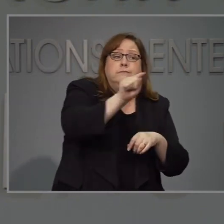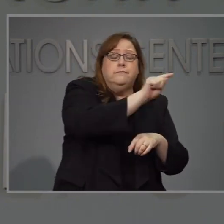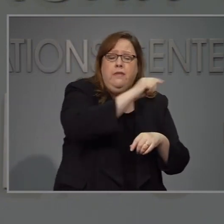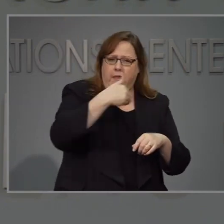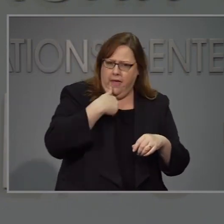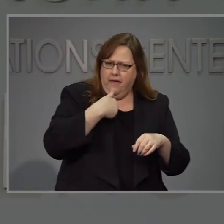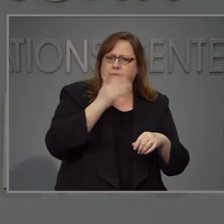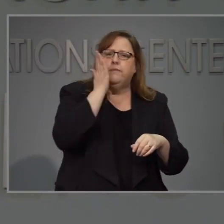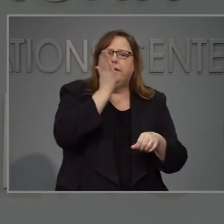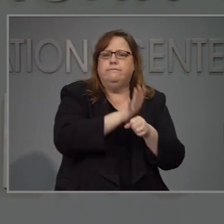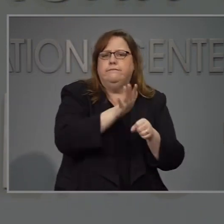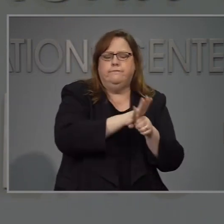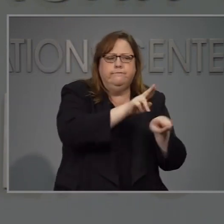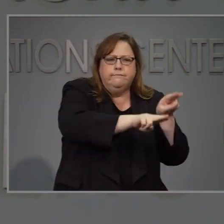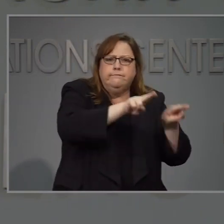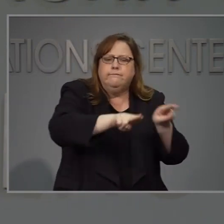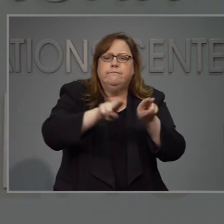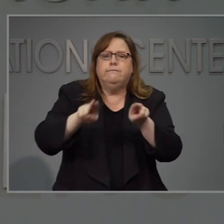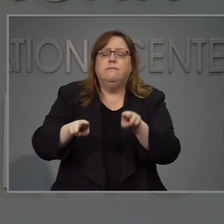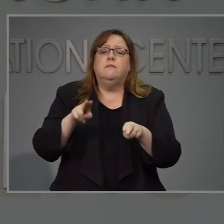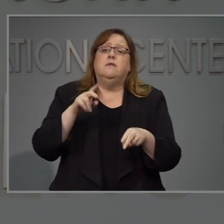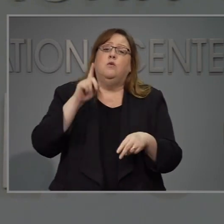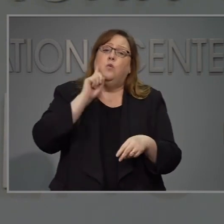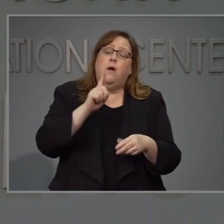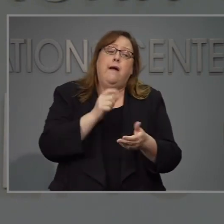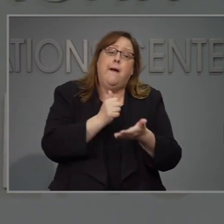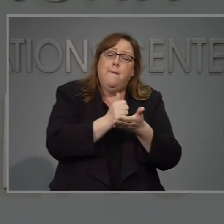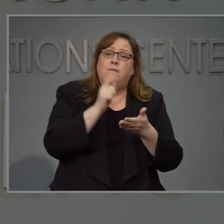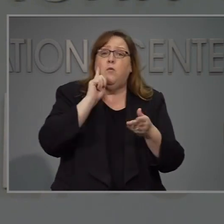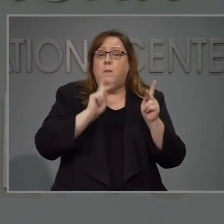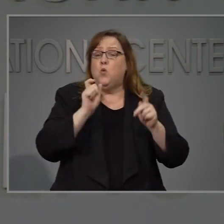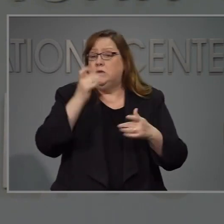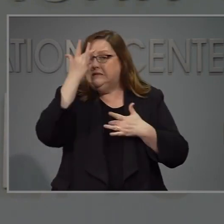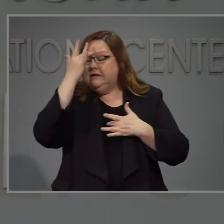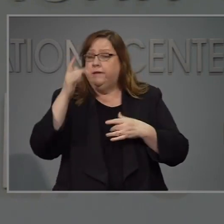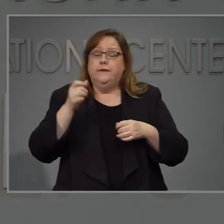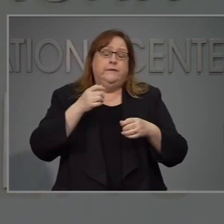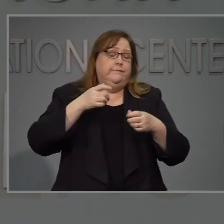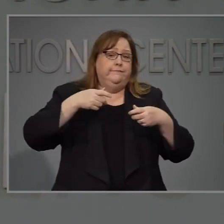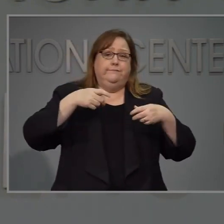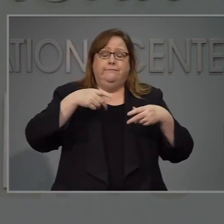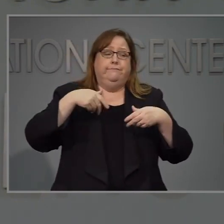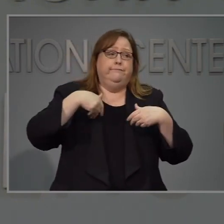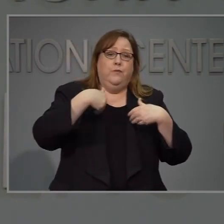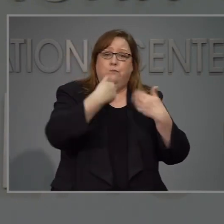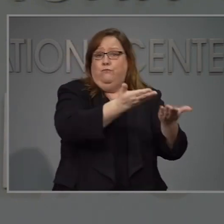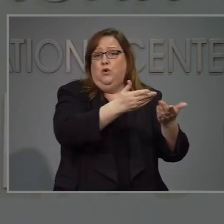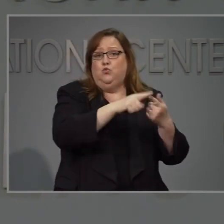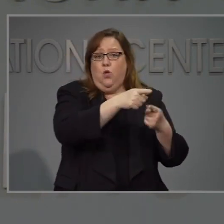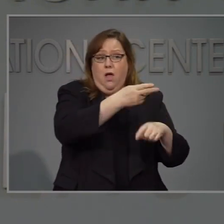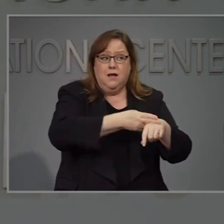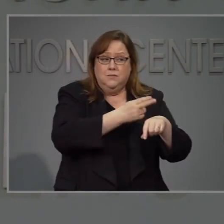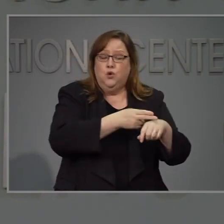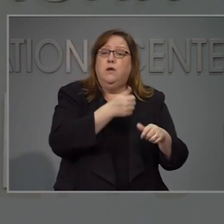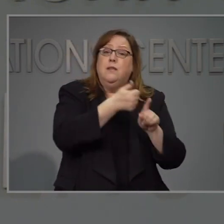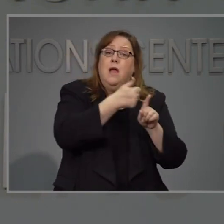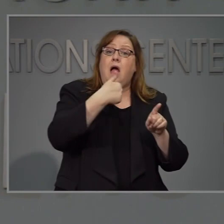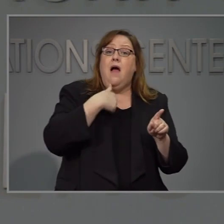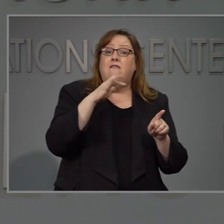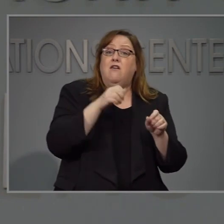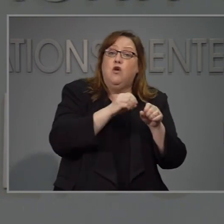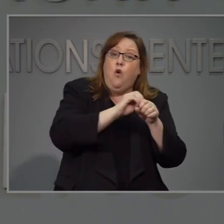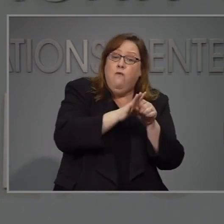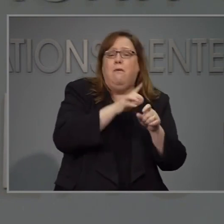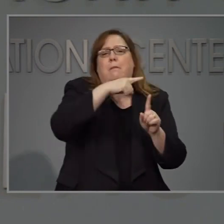pacientes eficientemente a todos los pacientes con enfermedades y COVID-19. El pasado